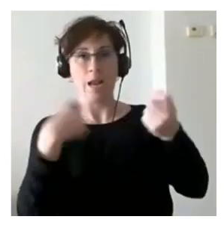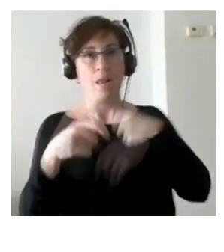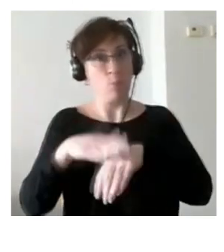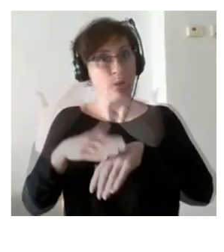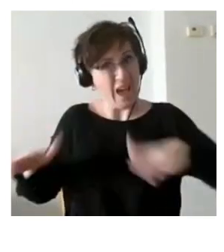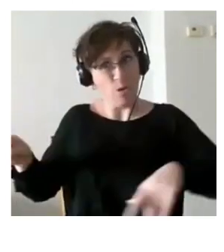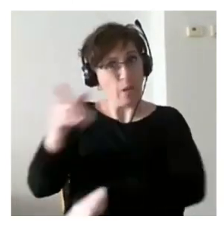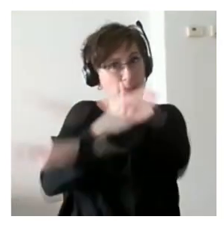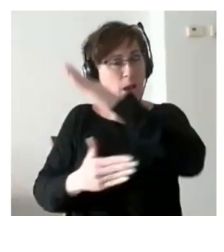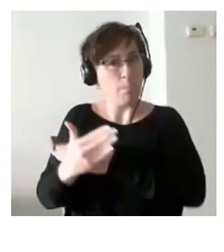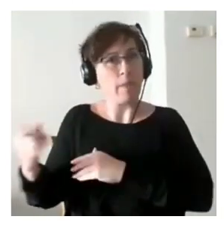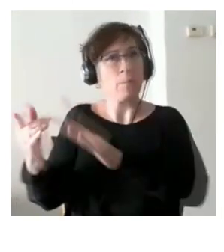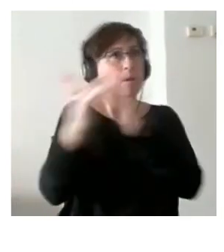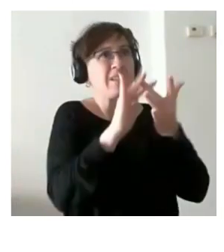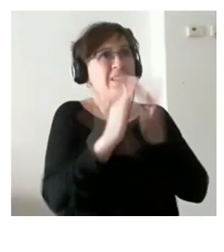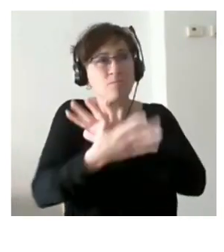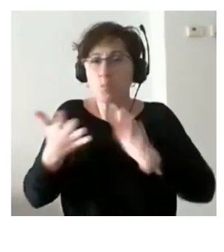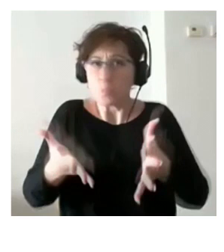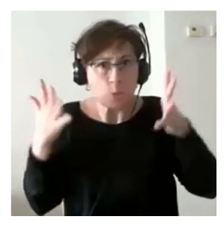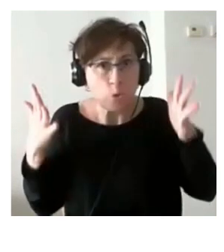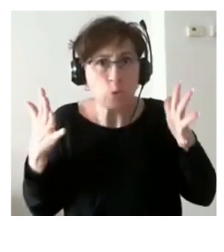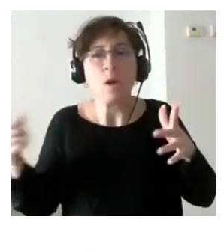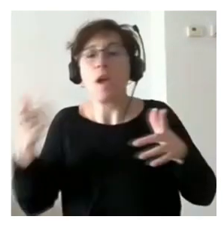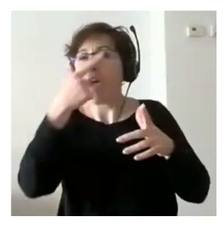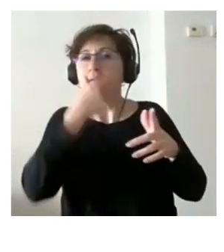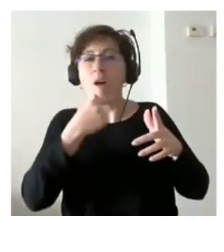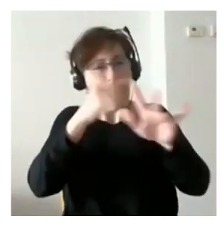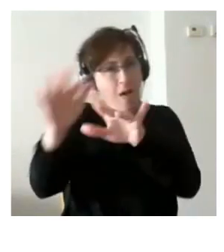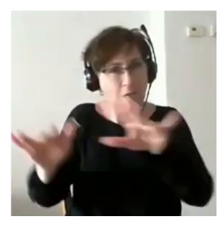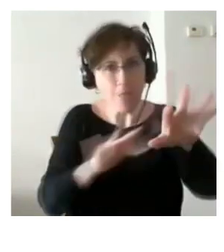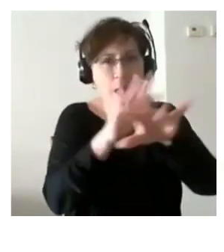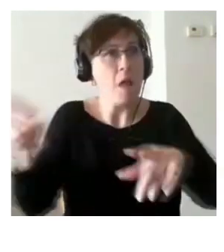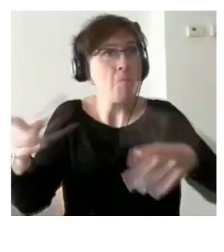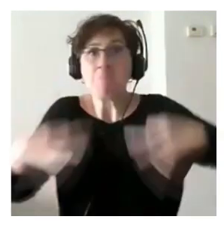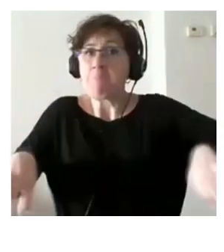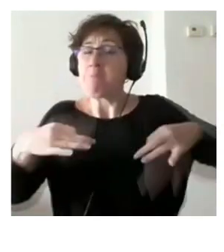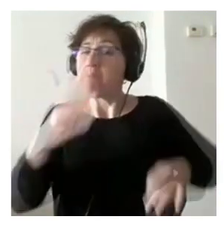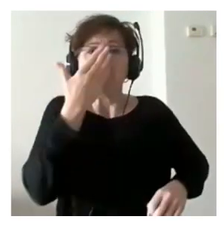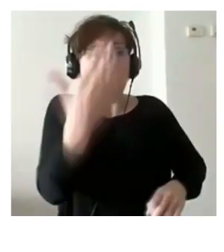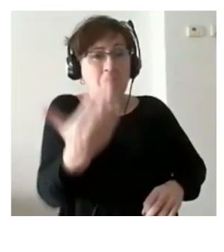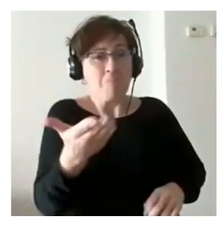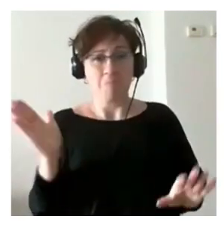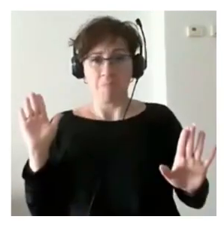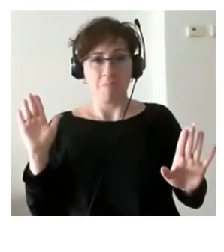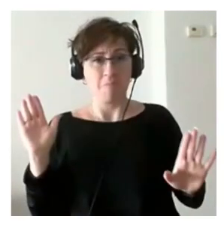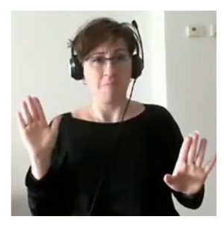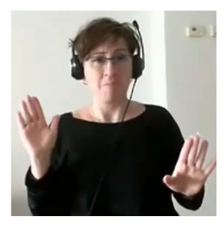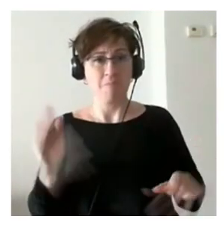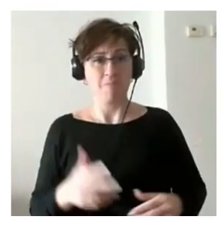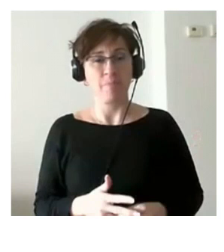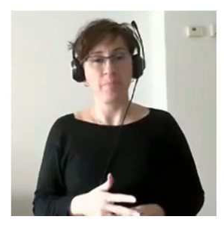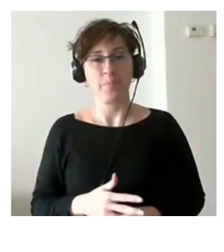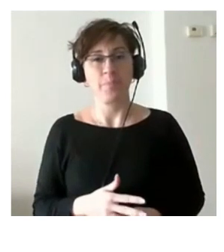encanta hablar con la gente sabe llegar muy bien es muy llano es muy simple entonces la gente le escucha